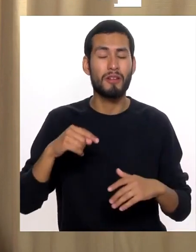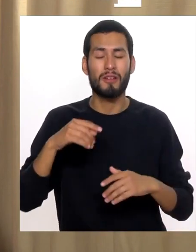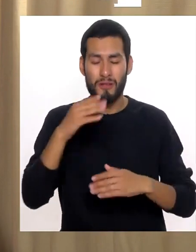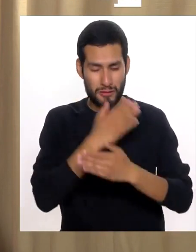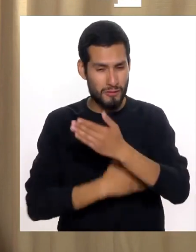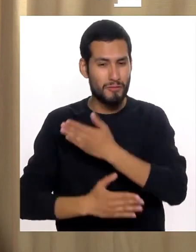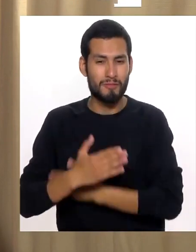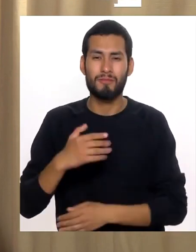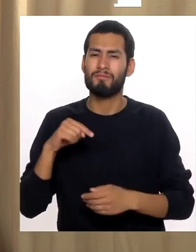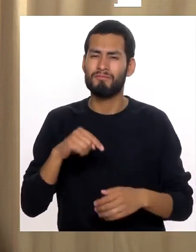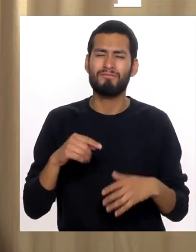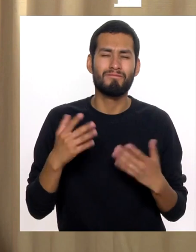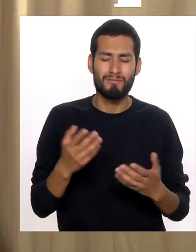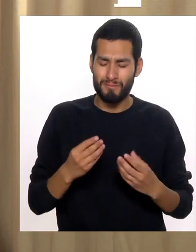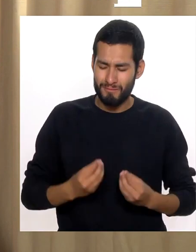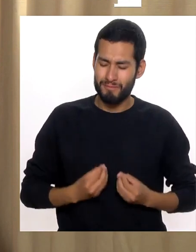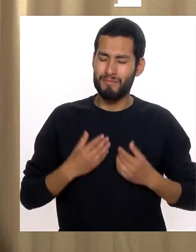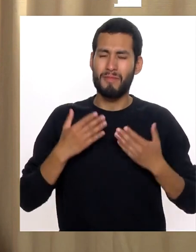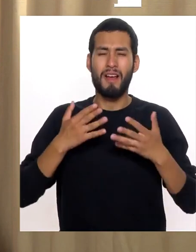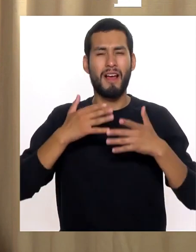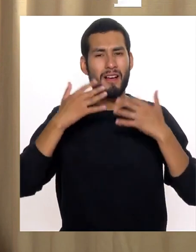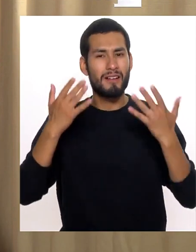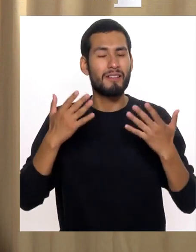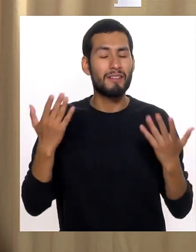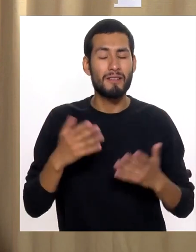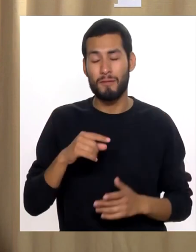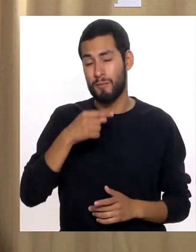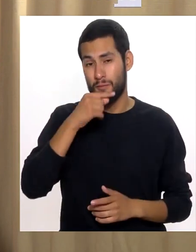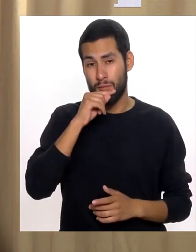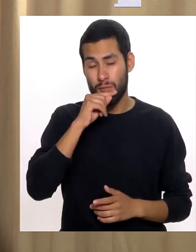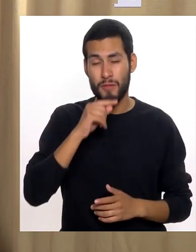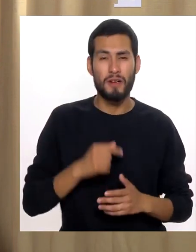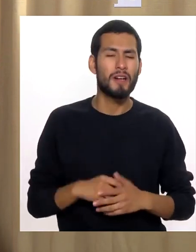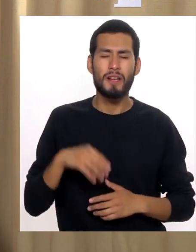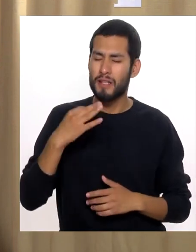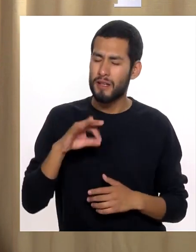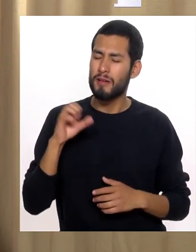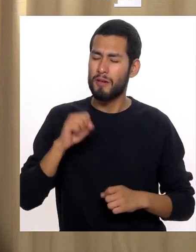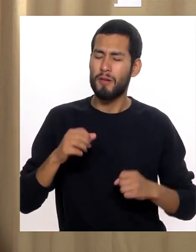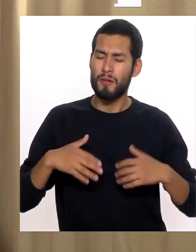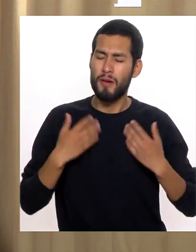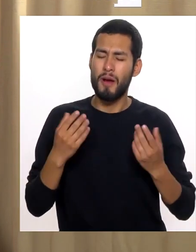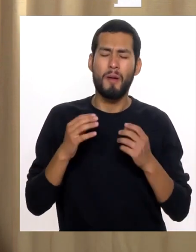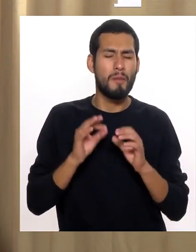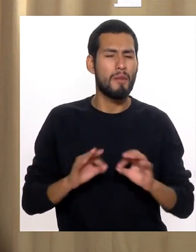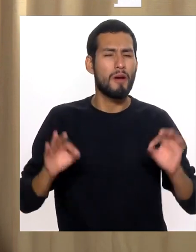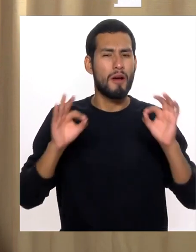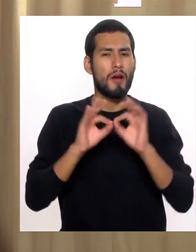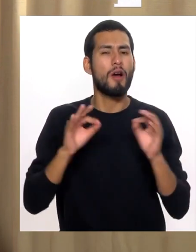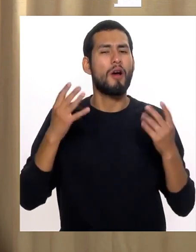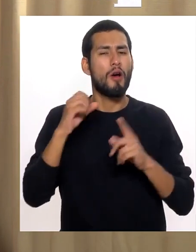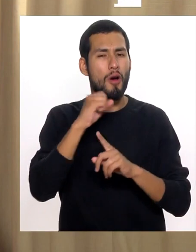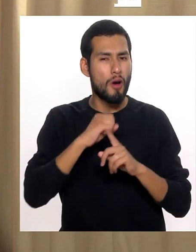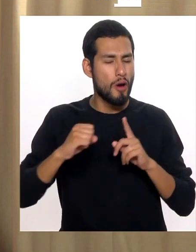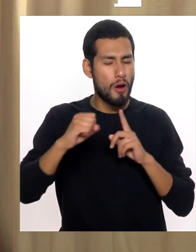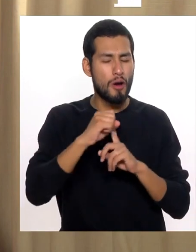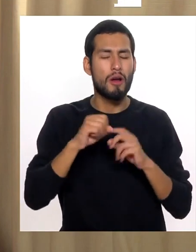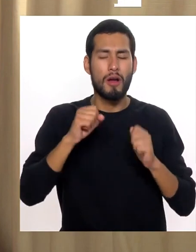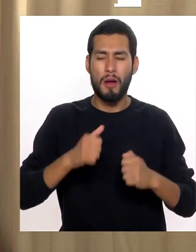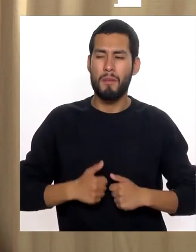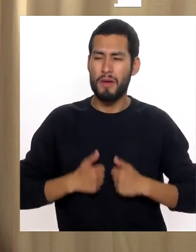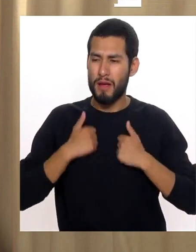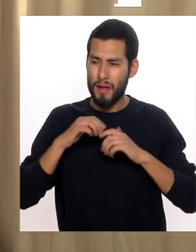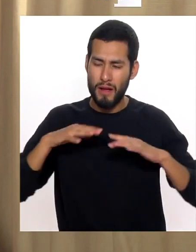discapacidad Y eso nos da mucha alegría Saber que la mujer siempre tendrá un papel importante en la